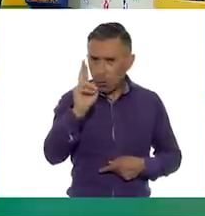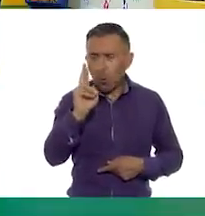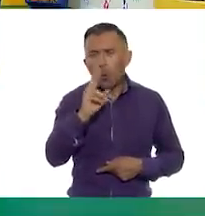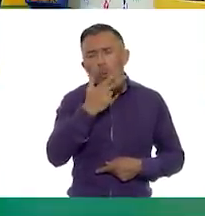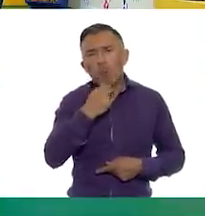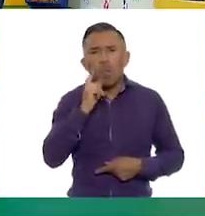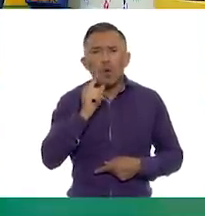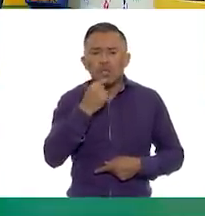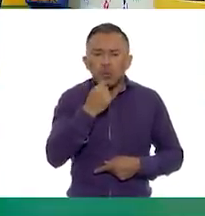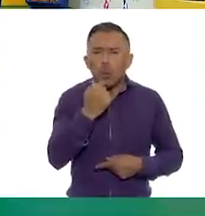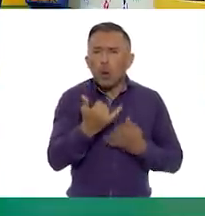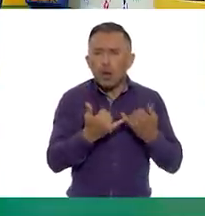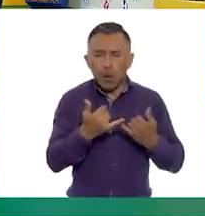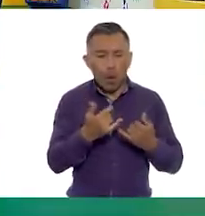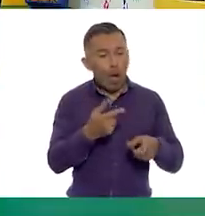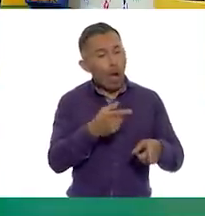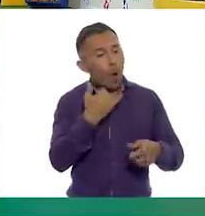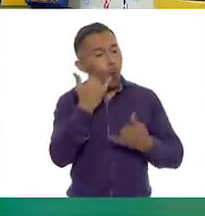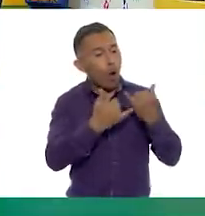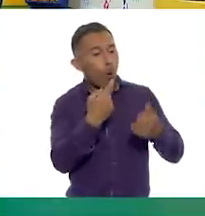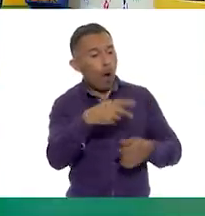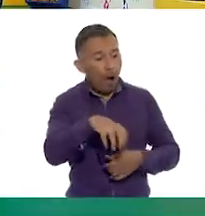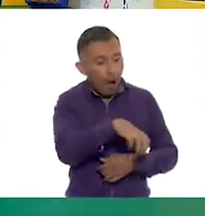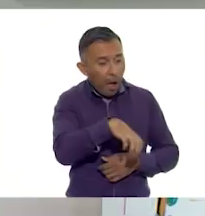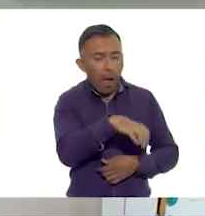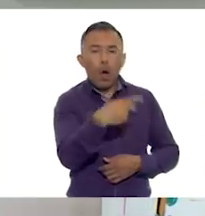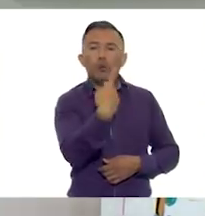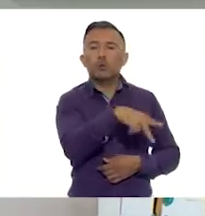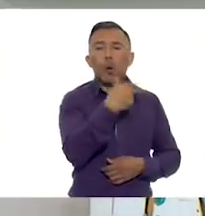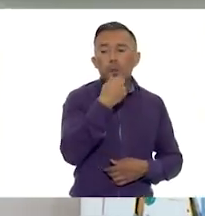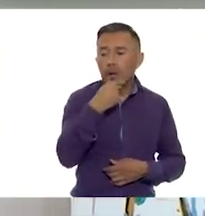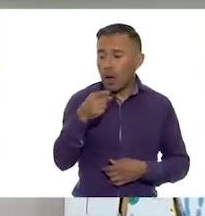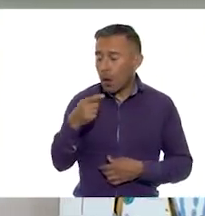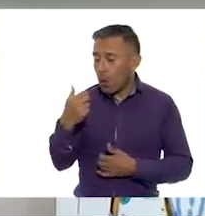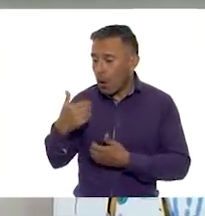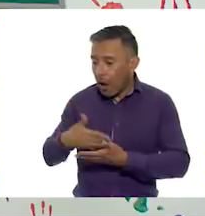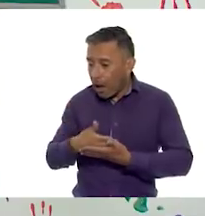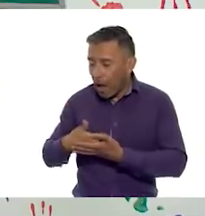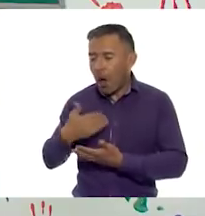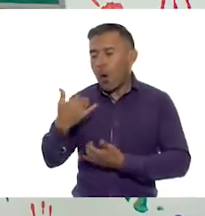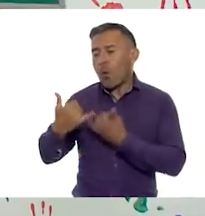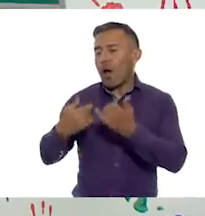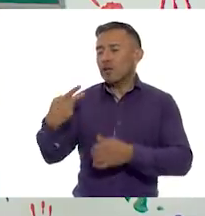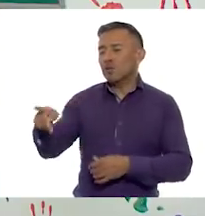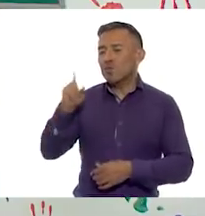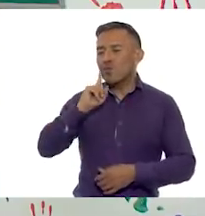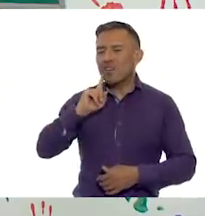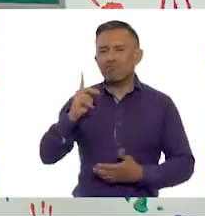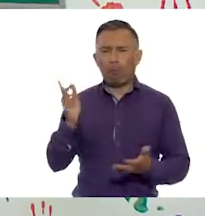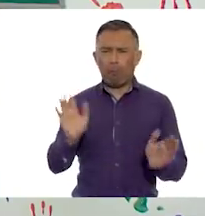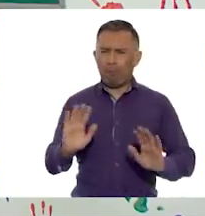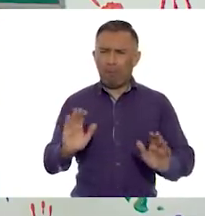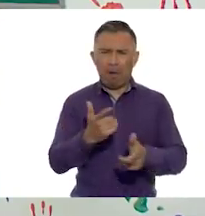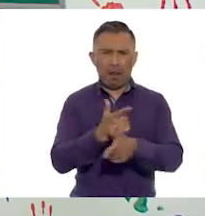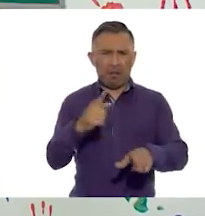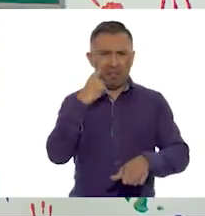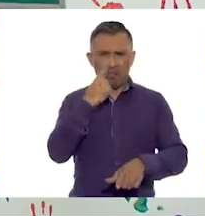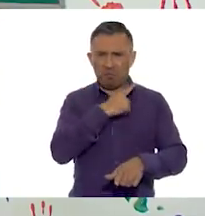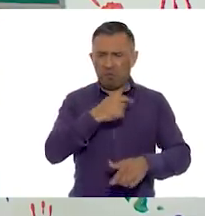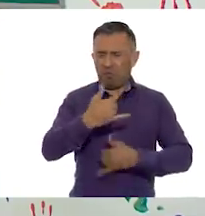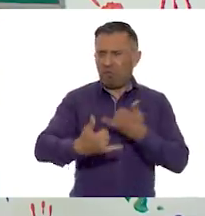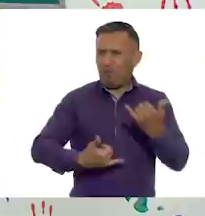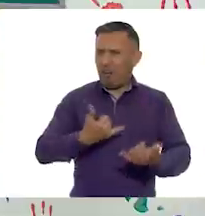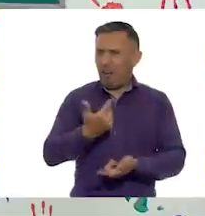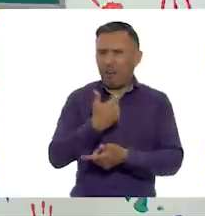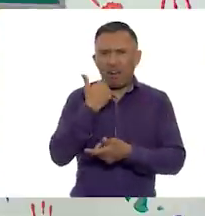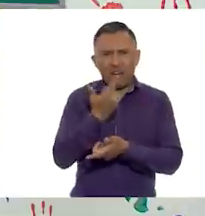calificar si es juego de niñas o de niños. Excelentes propuestas, Mariana. Niñas y niños que nos ven y escuchan.